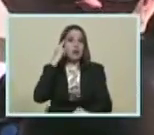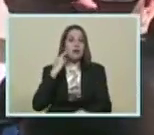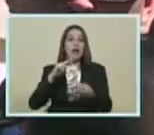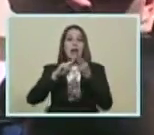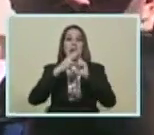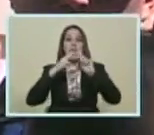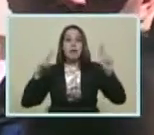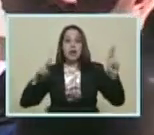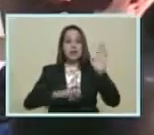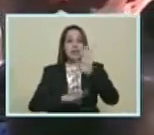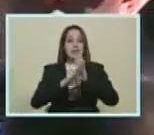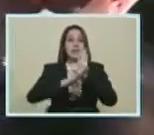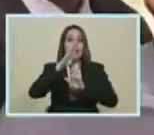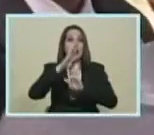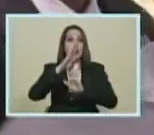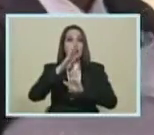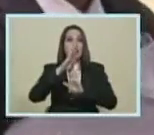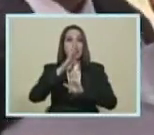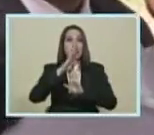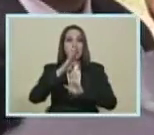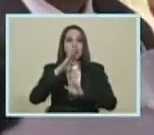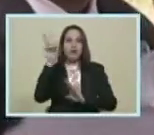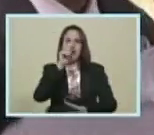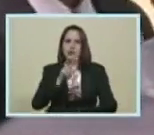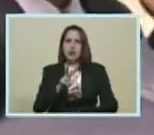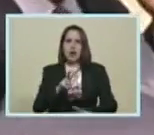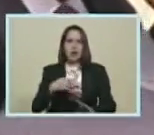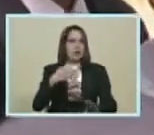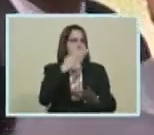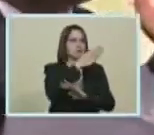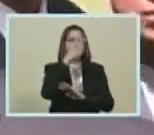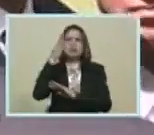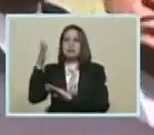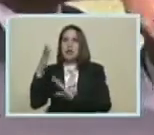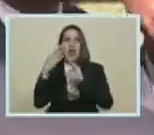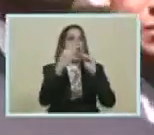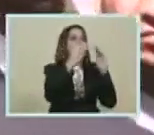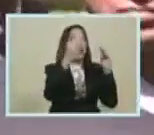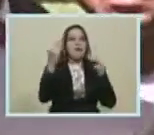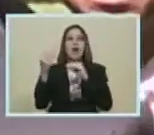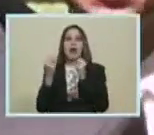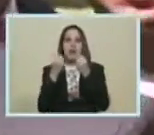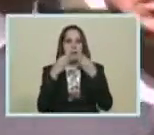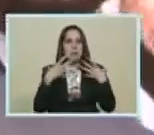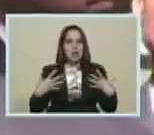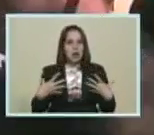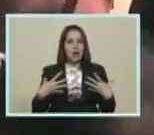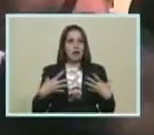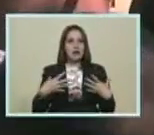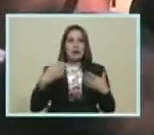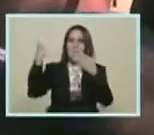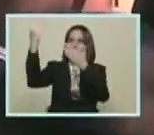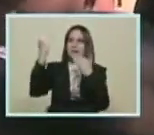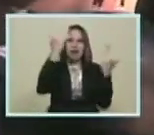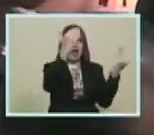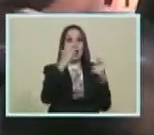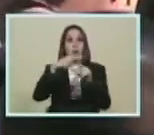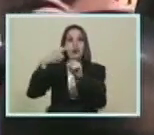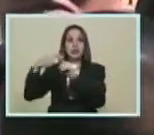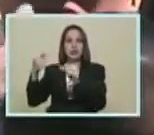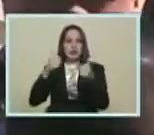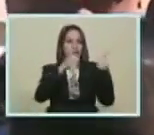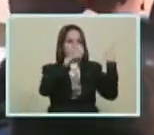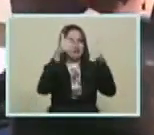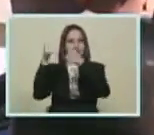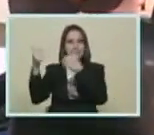En función Del desarrollo De Venezuela Nosotros salimos Al mundo A hablar bien De nuestra patria A traer las energías Positivas del